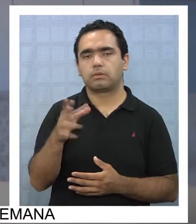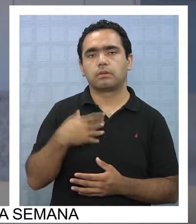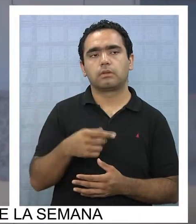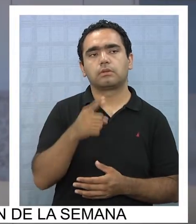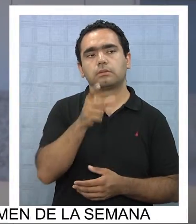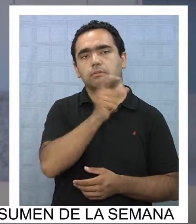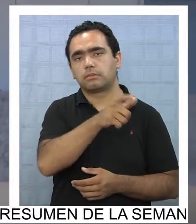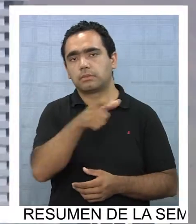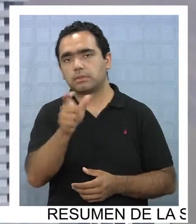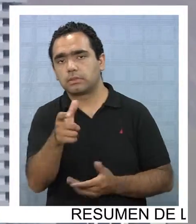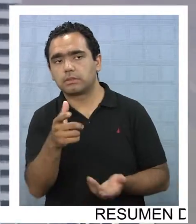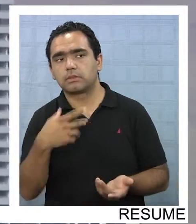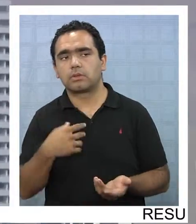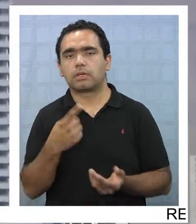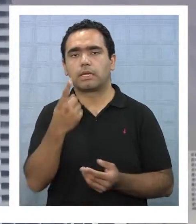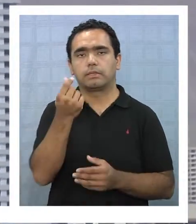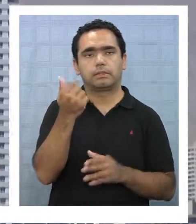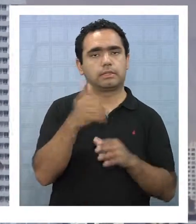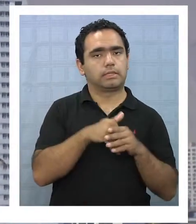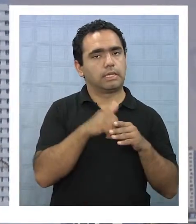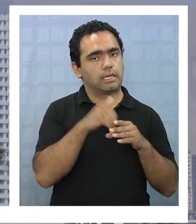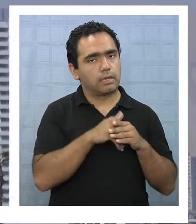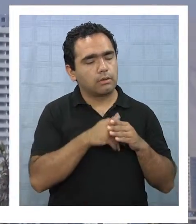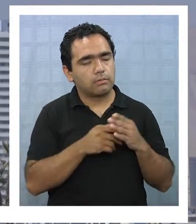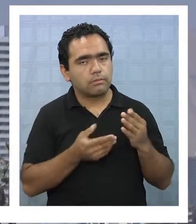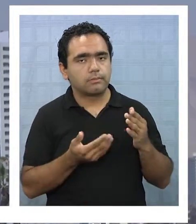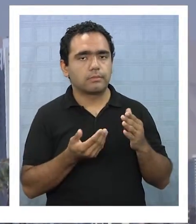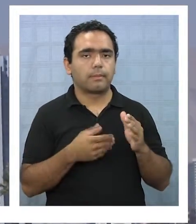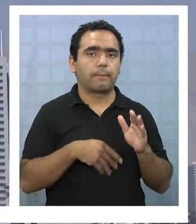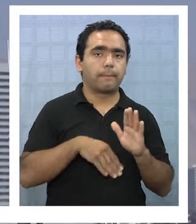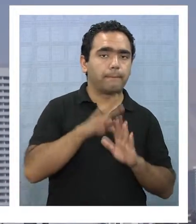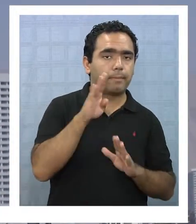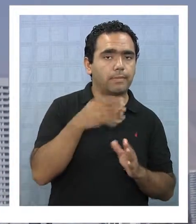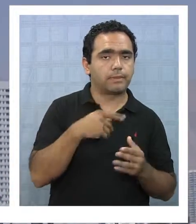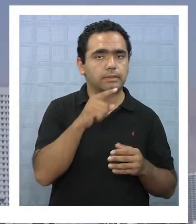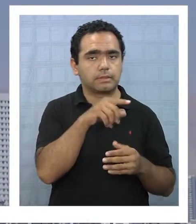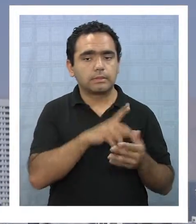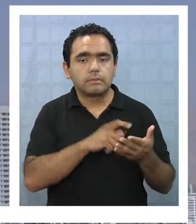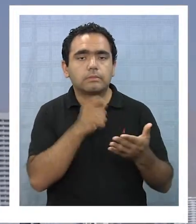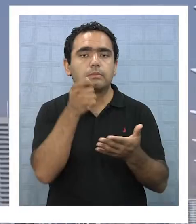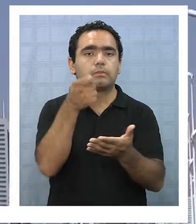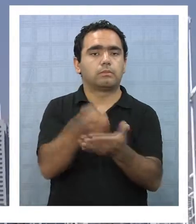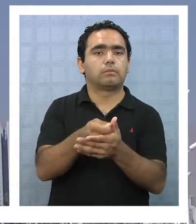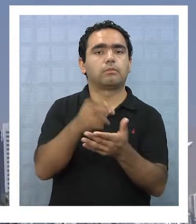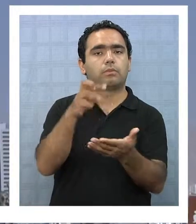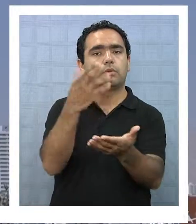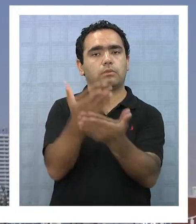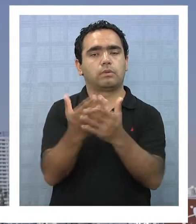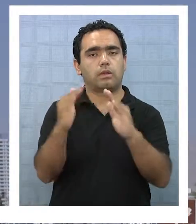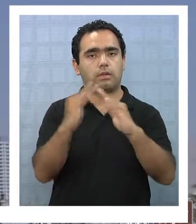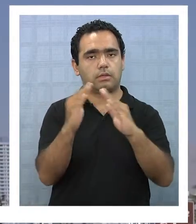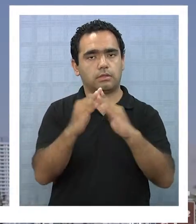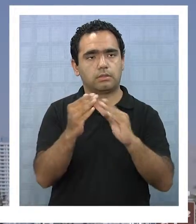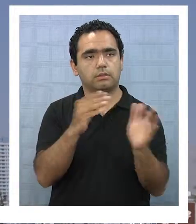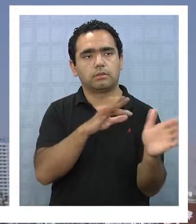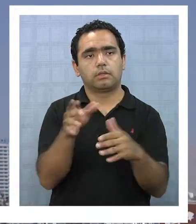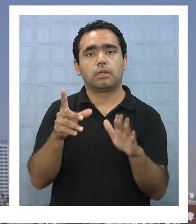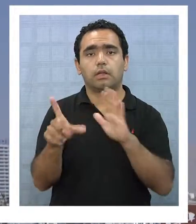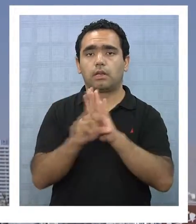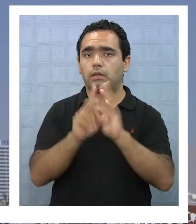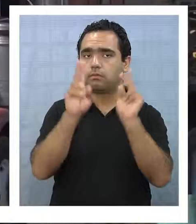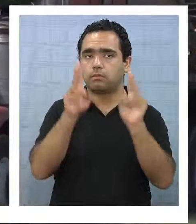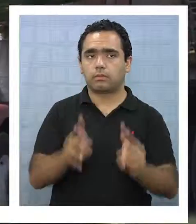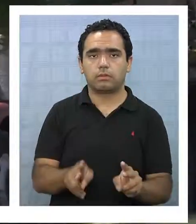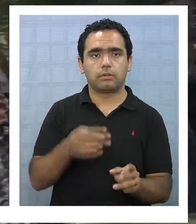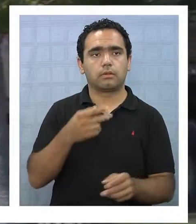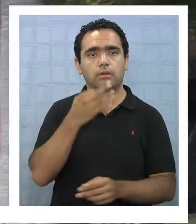va a tener que juntar más dinero de sus haberes, a tener que tener un mayor pie para poder optar a una vivienda. Como la ley prohíbe que